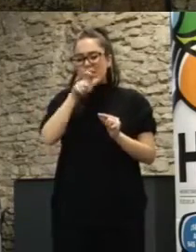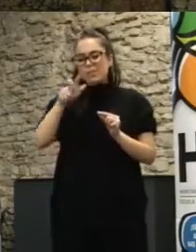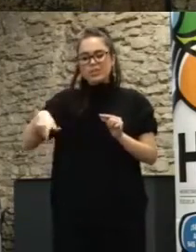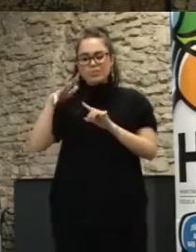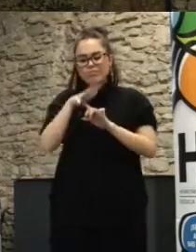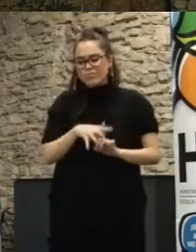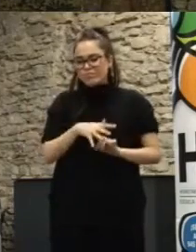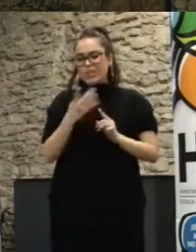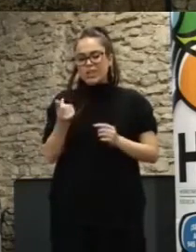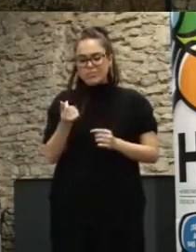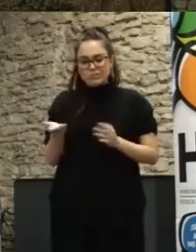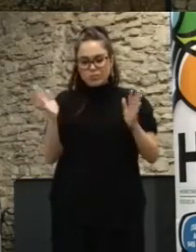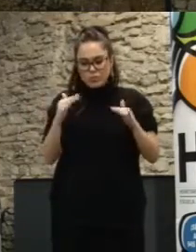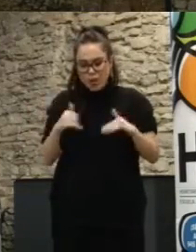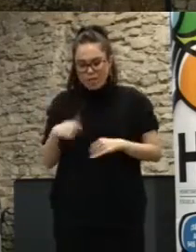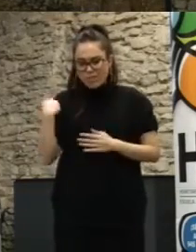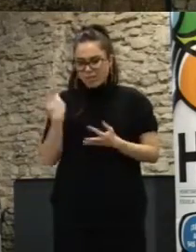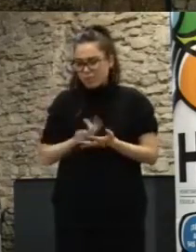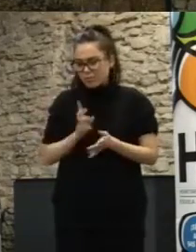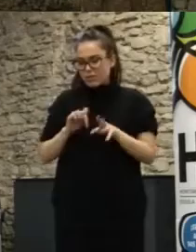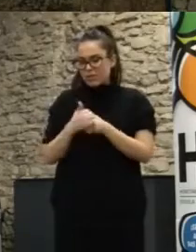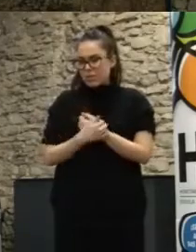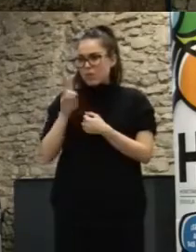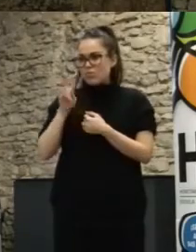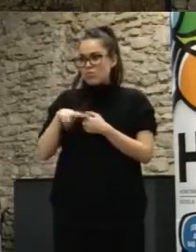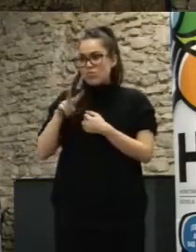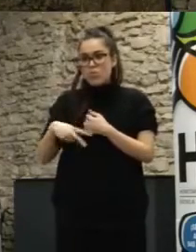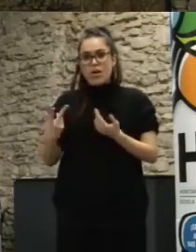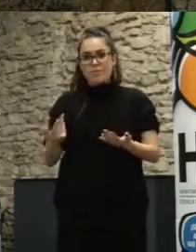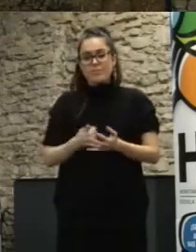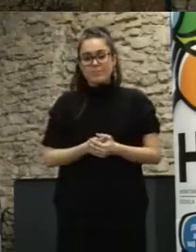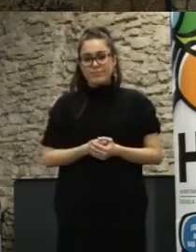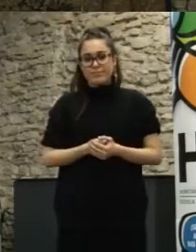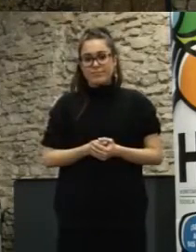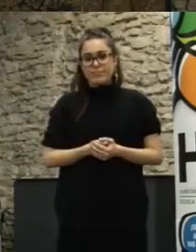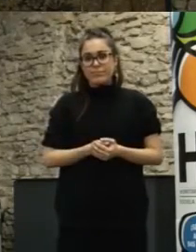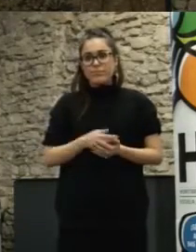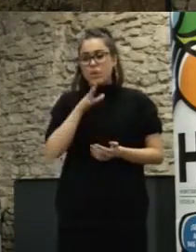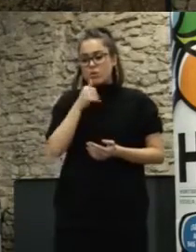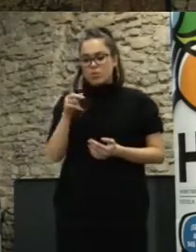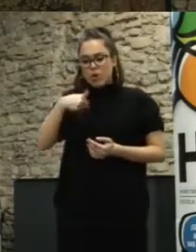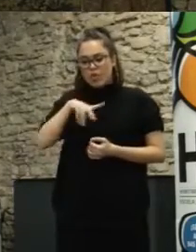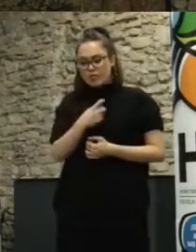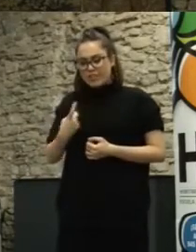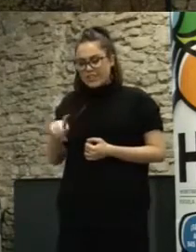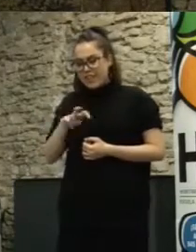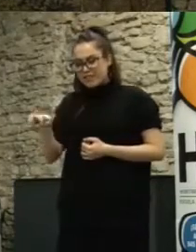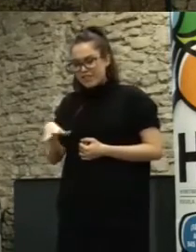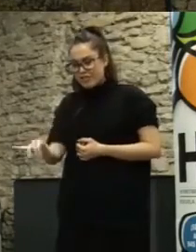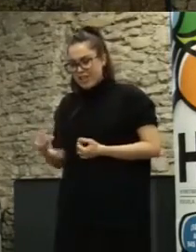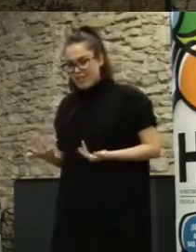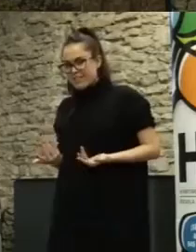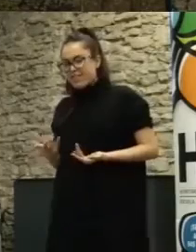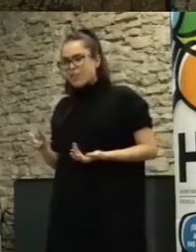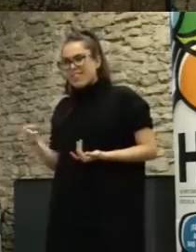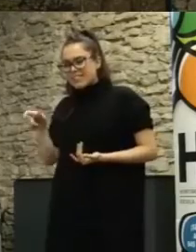colectivos que no participan nunca y no participan porque están tratando como decía Máximo también de cubrir otro tipo de prioridades que tienen en ese